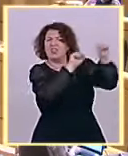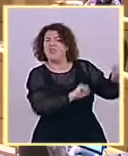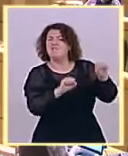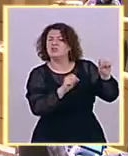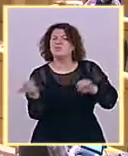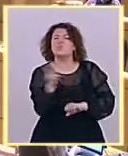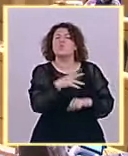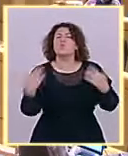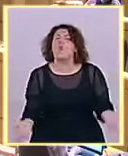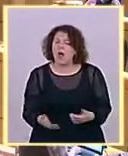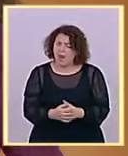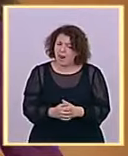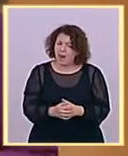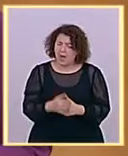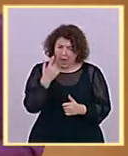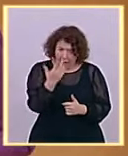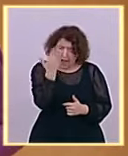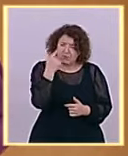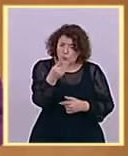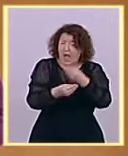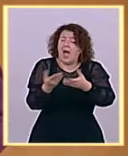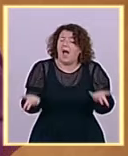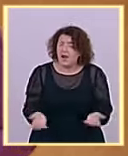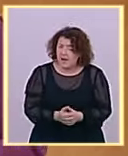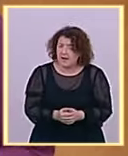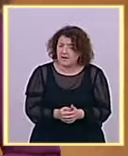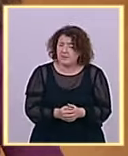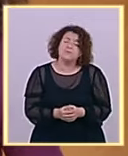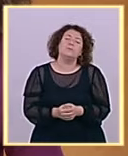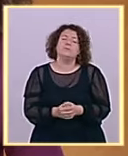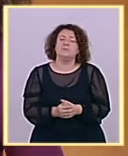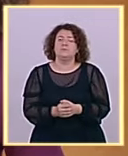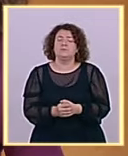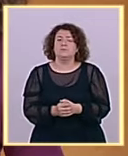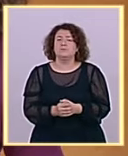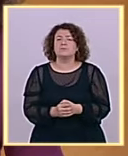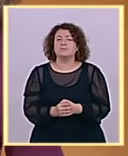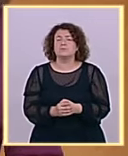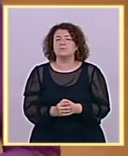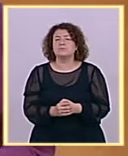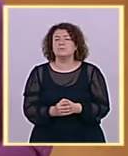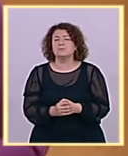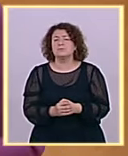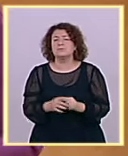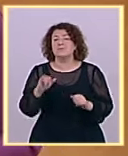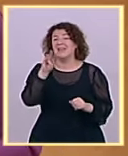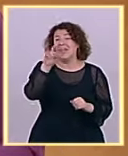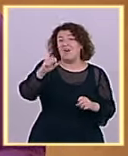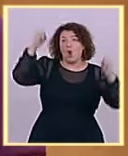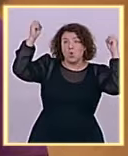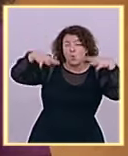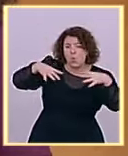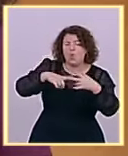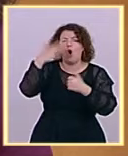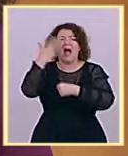Si uno pone en marcha medidas que pretenden bajar el IVA de la luz o el IVA del gas, que pretende poner transporte